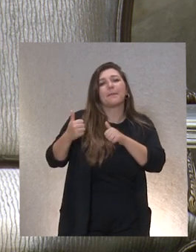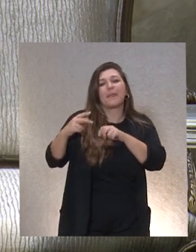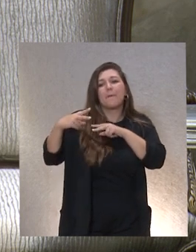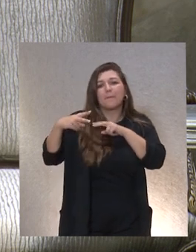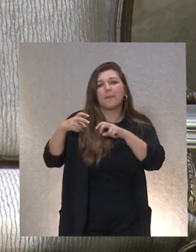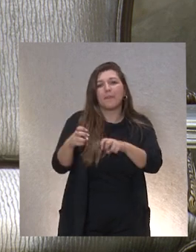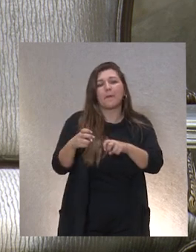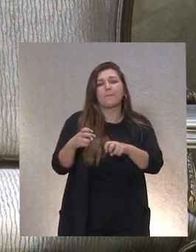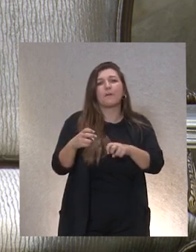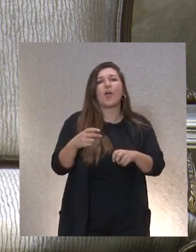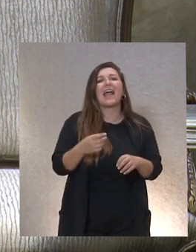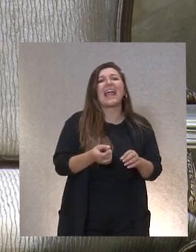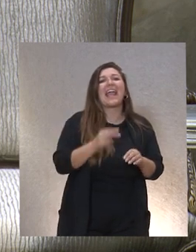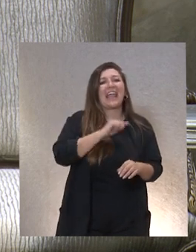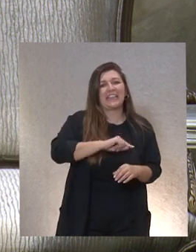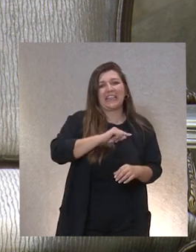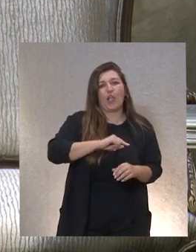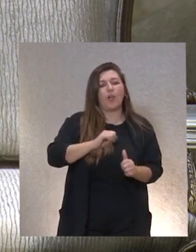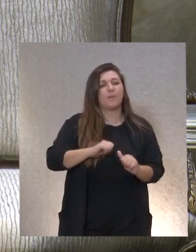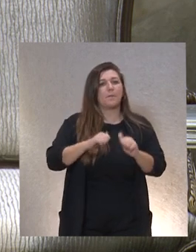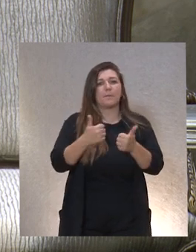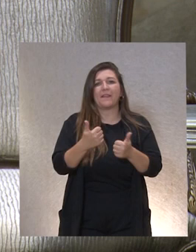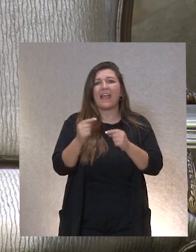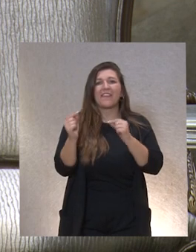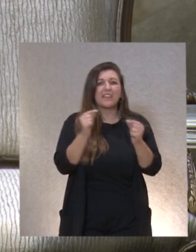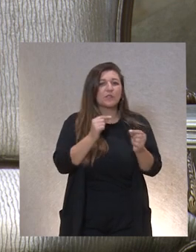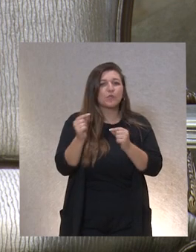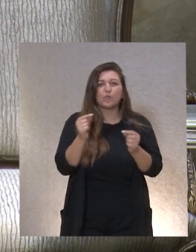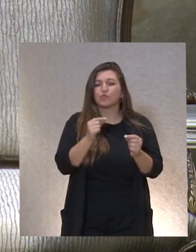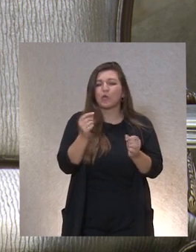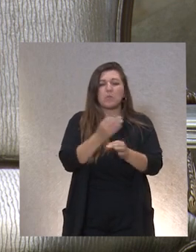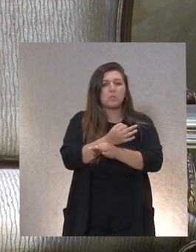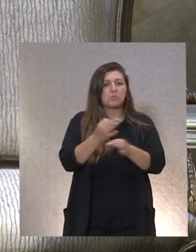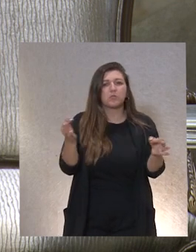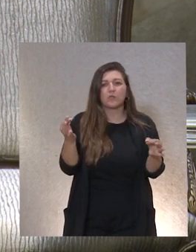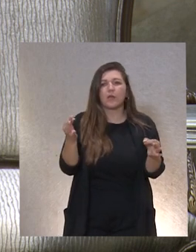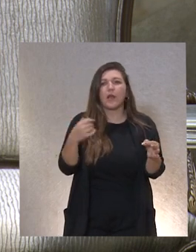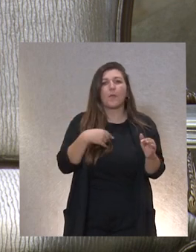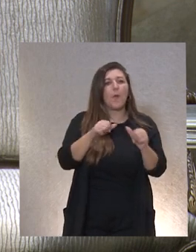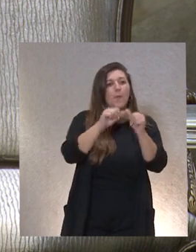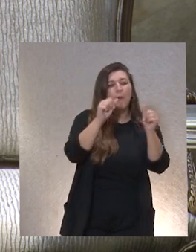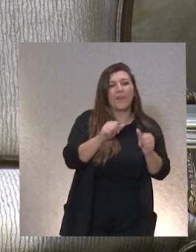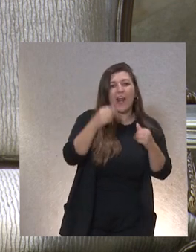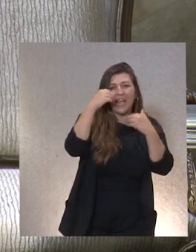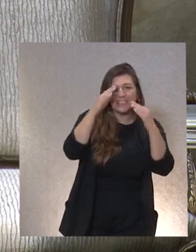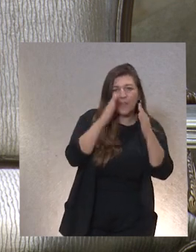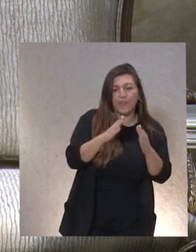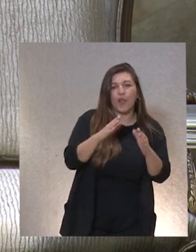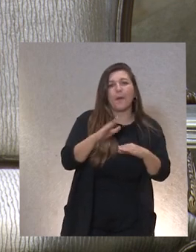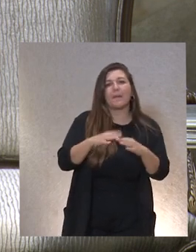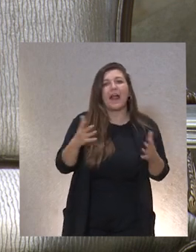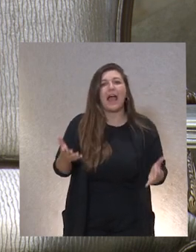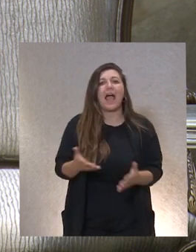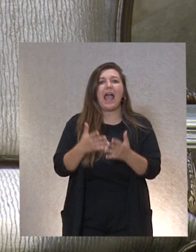construyó un discurso imbatible que fijó las posiciones en cada momento para definir los modelos de atención, para impulsar el desarrollo